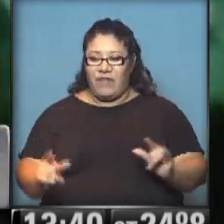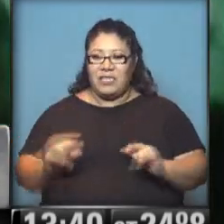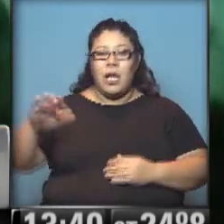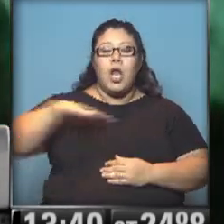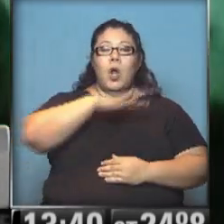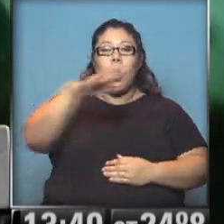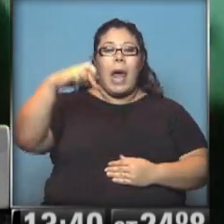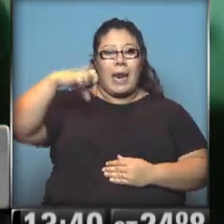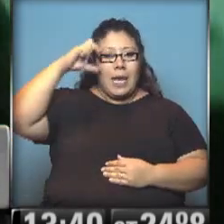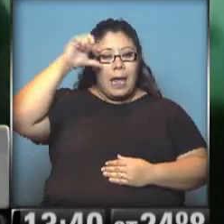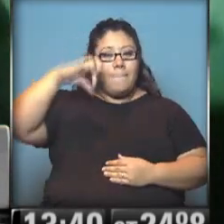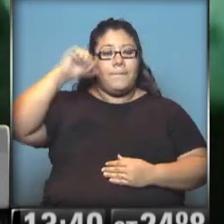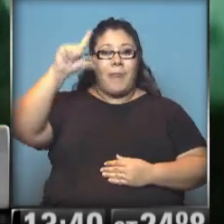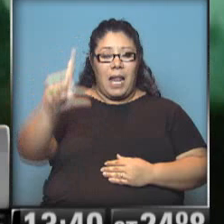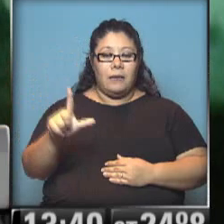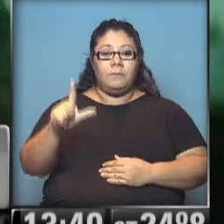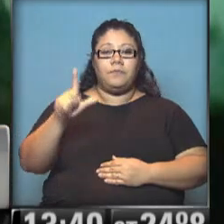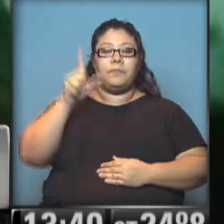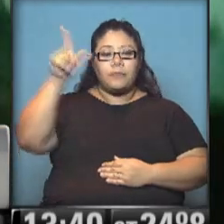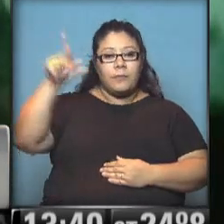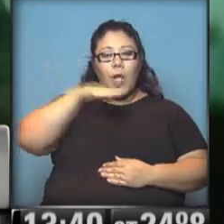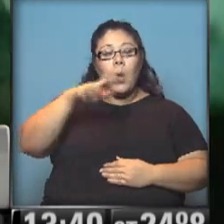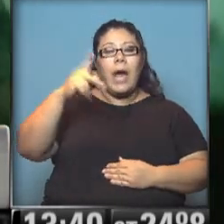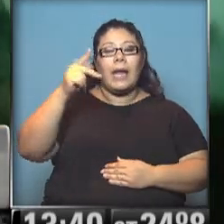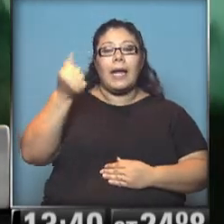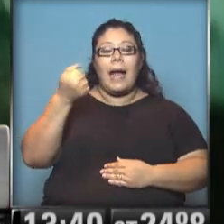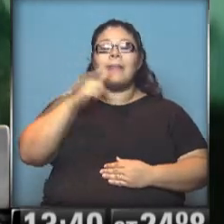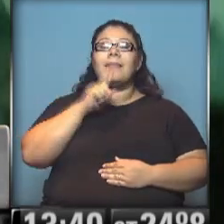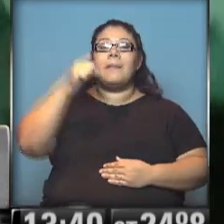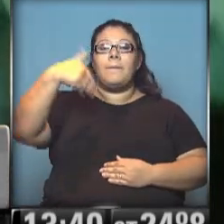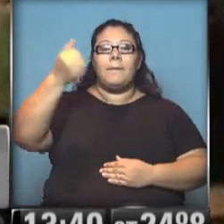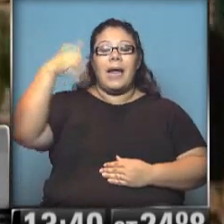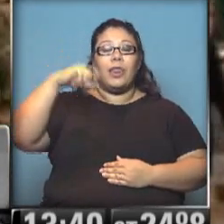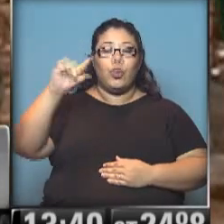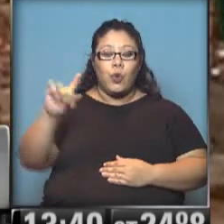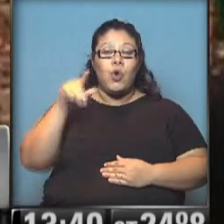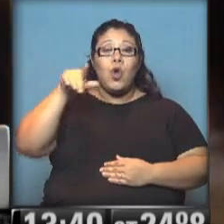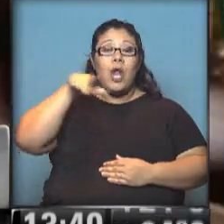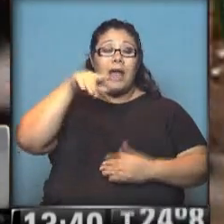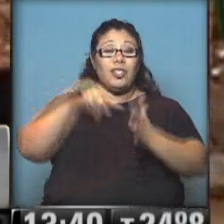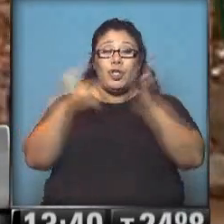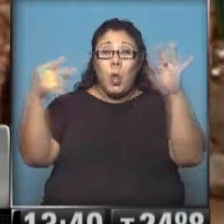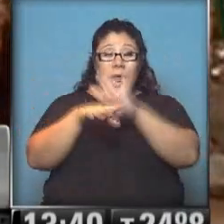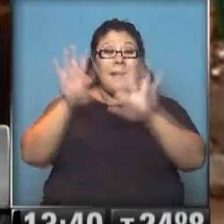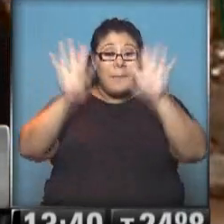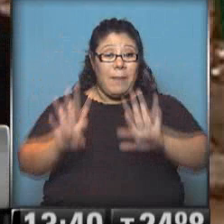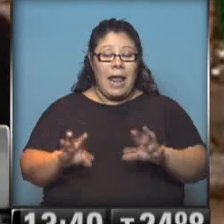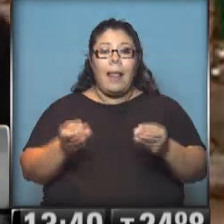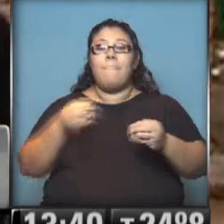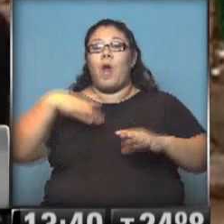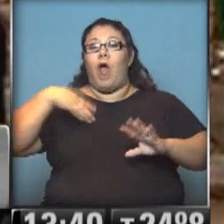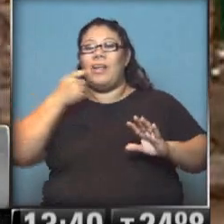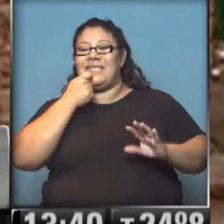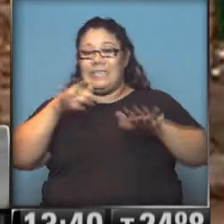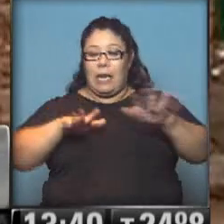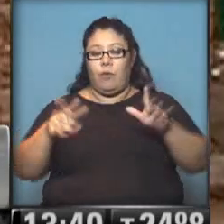además No está preparada Para recibir Terremotos de esta intensidad Con lo cual las consecuencias Como vemos Han